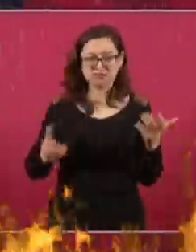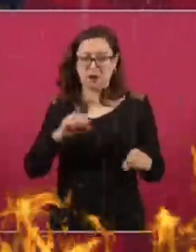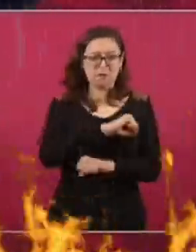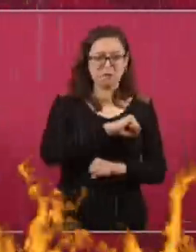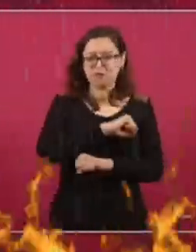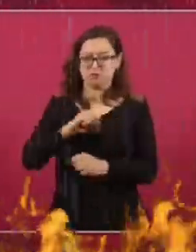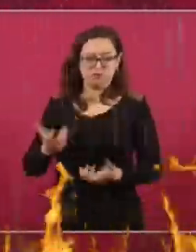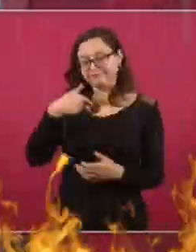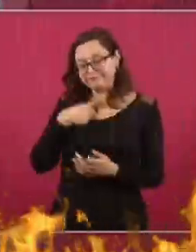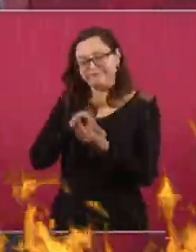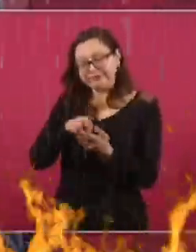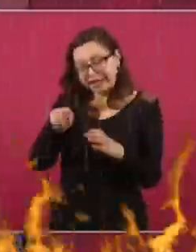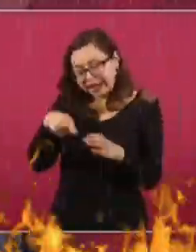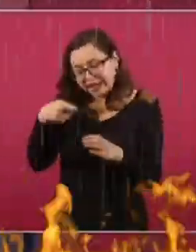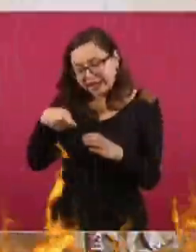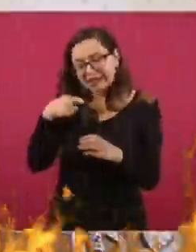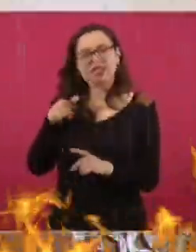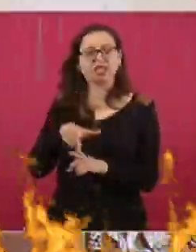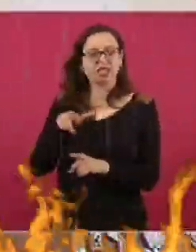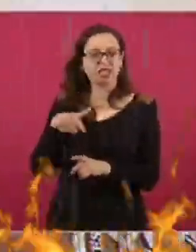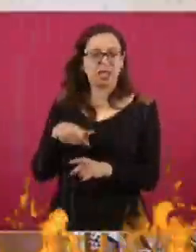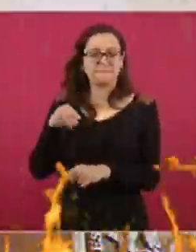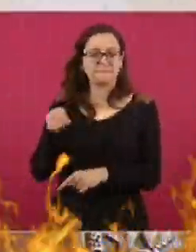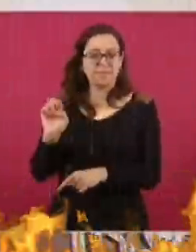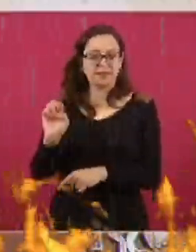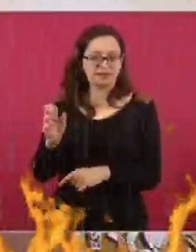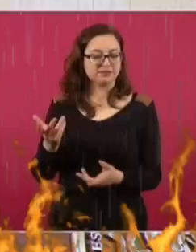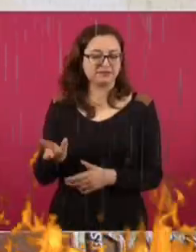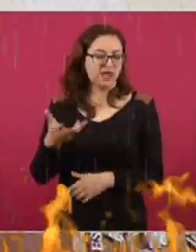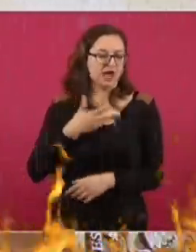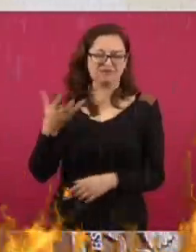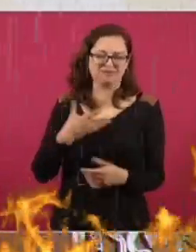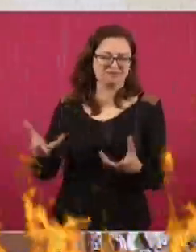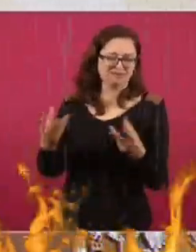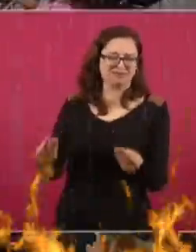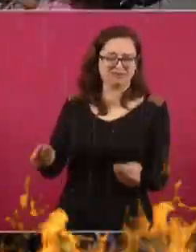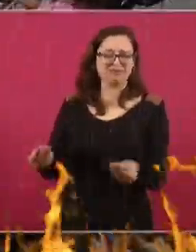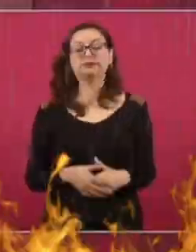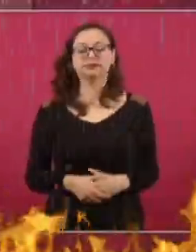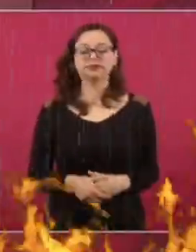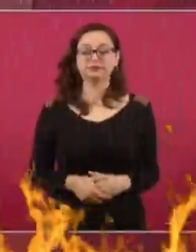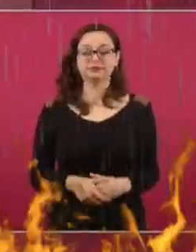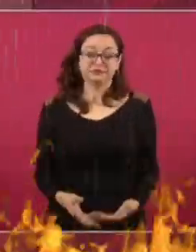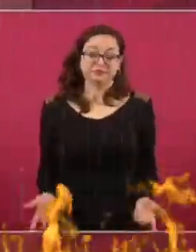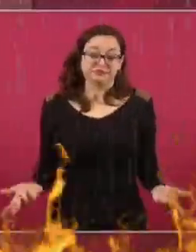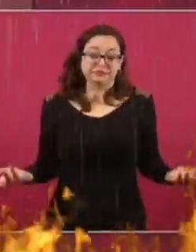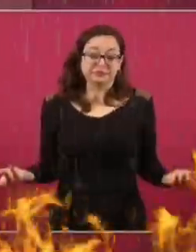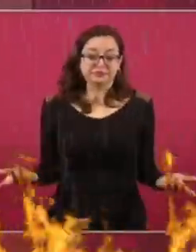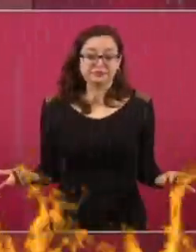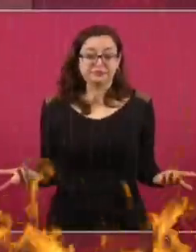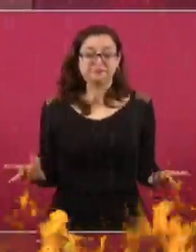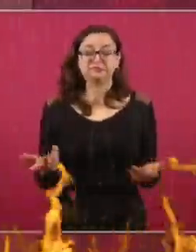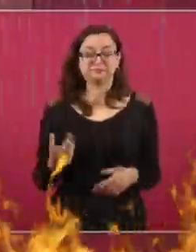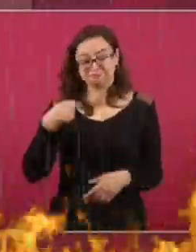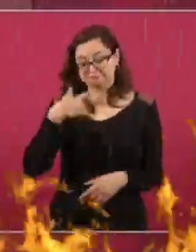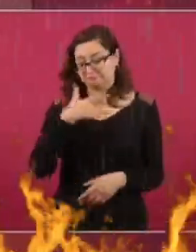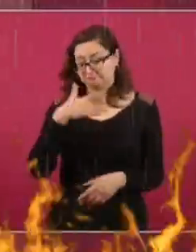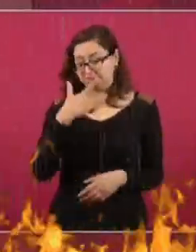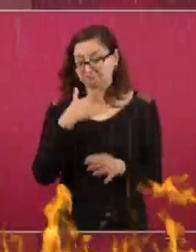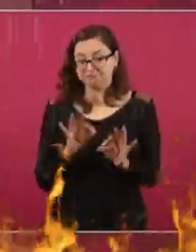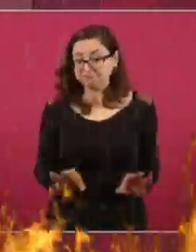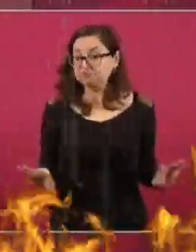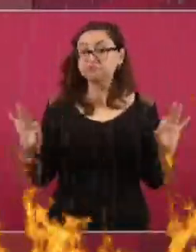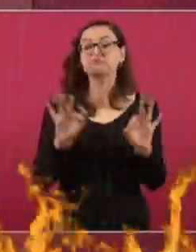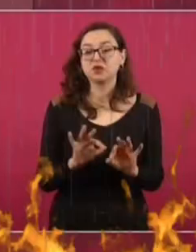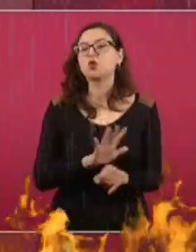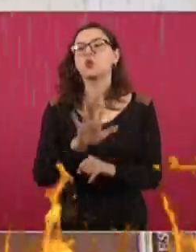Fuego. Y muchísimos mensajes de ese tipo. Y en el extranjero. Pero lo importante, ayer hablábamos de que